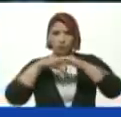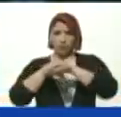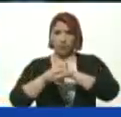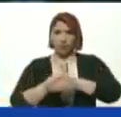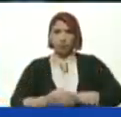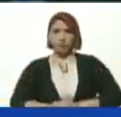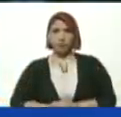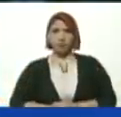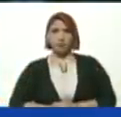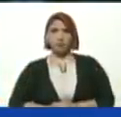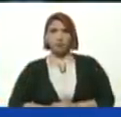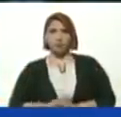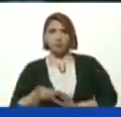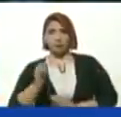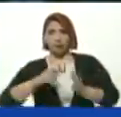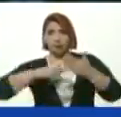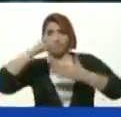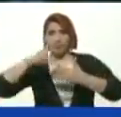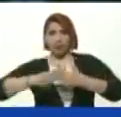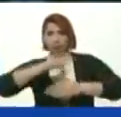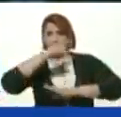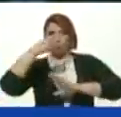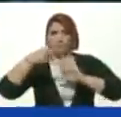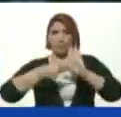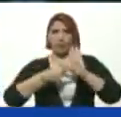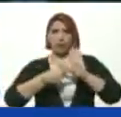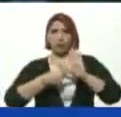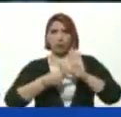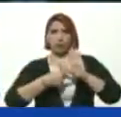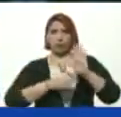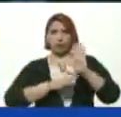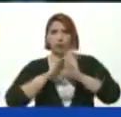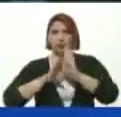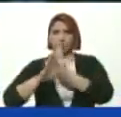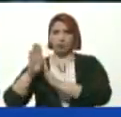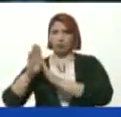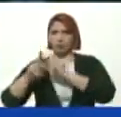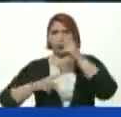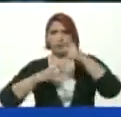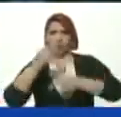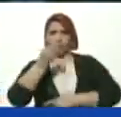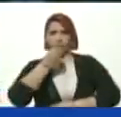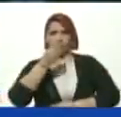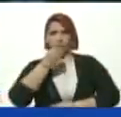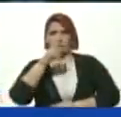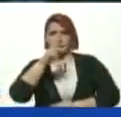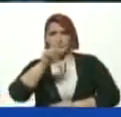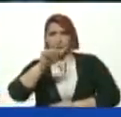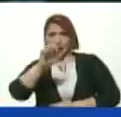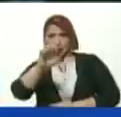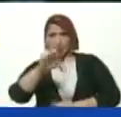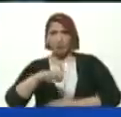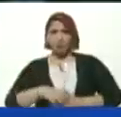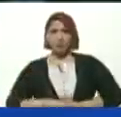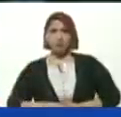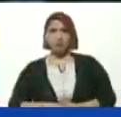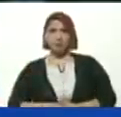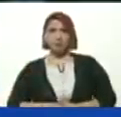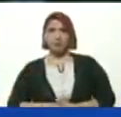Aquí está El plan Completo El desarrollo Del programa De alimentación Escolar El PAE